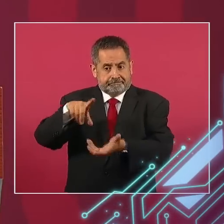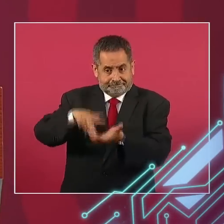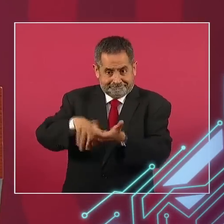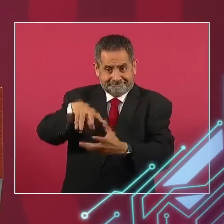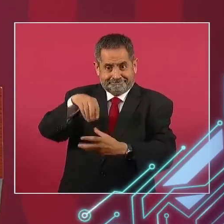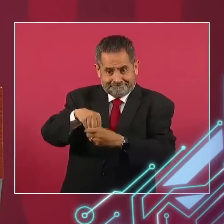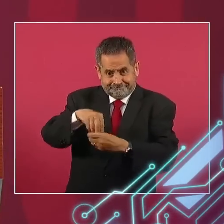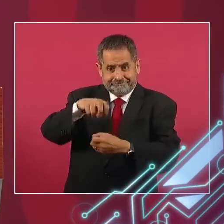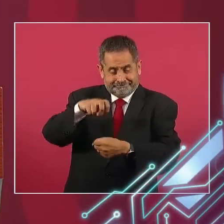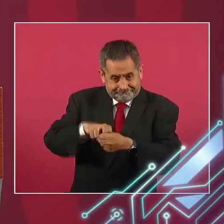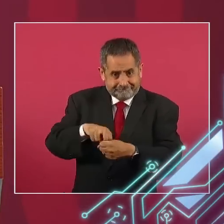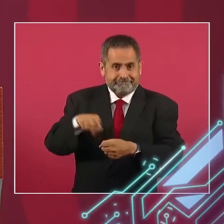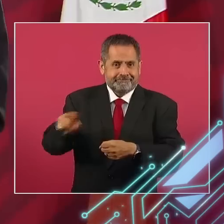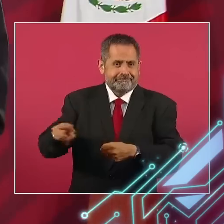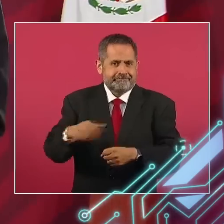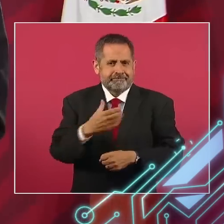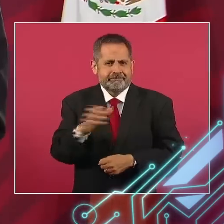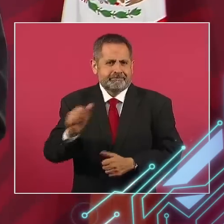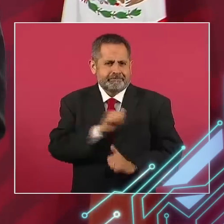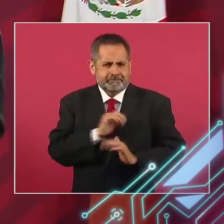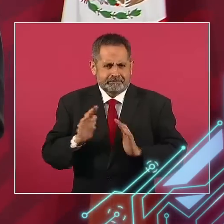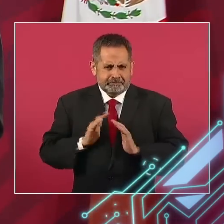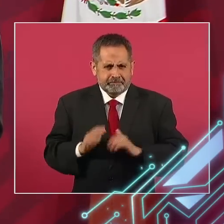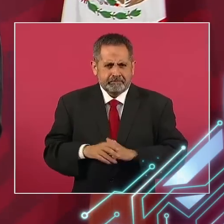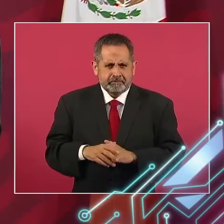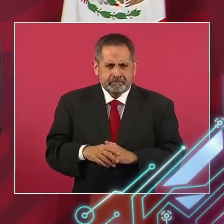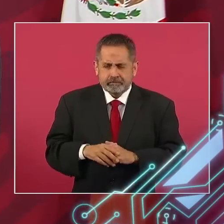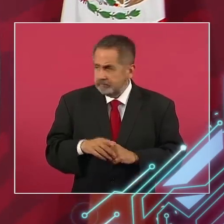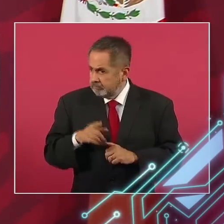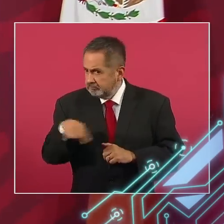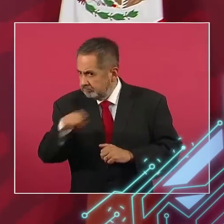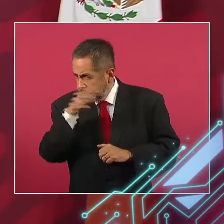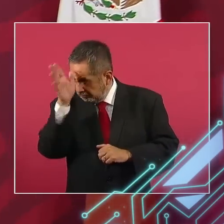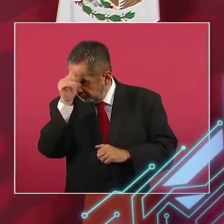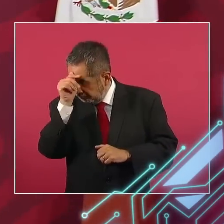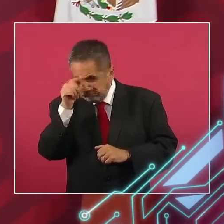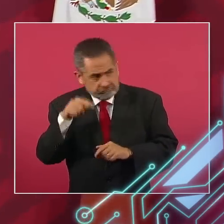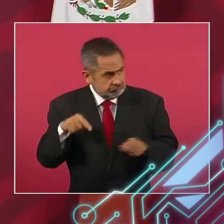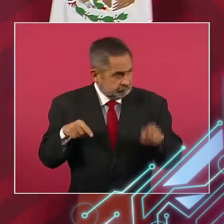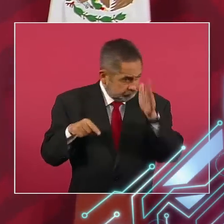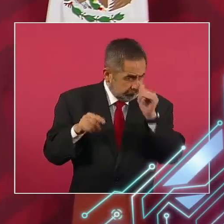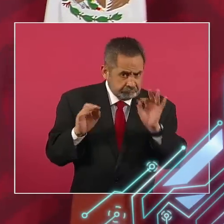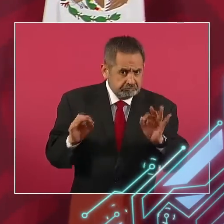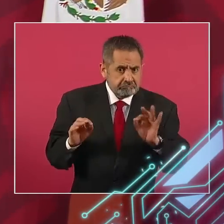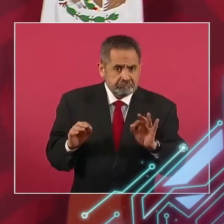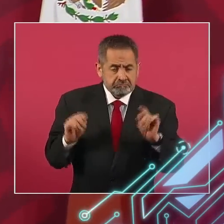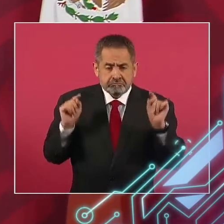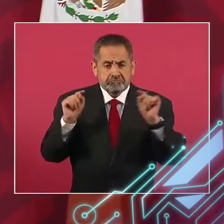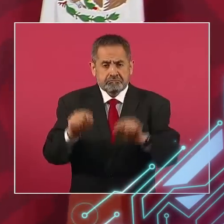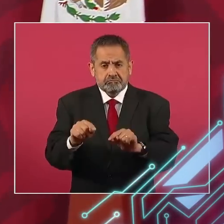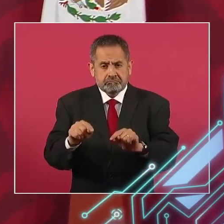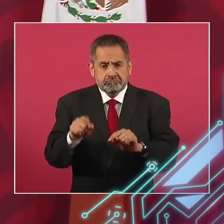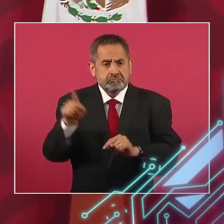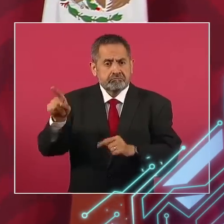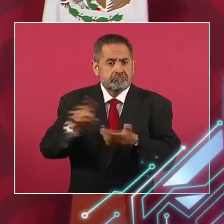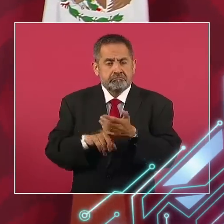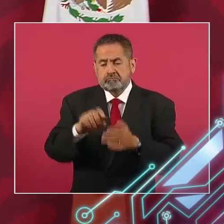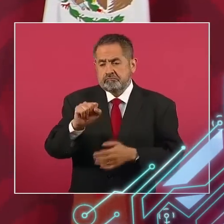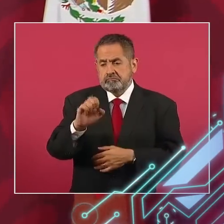y pregunté ¿ya están de acuerdo en la defensa?